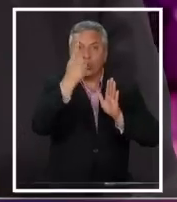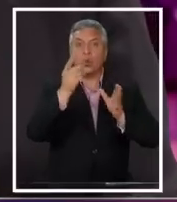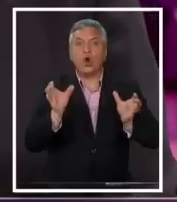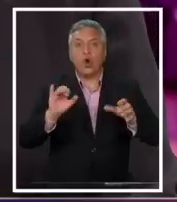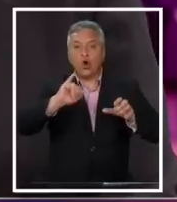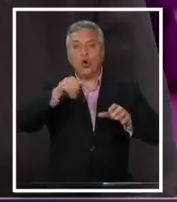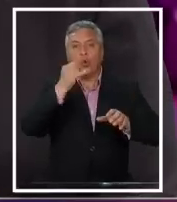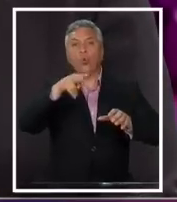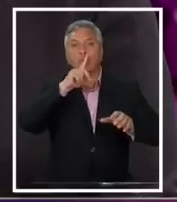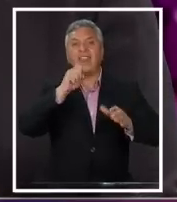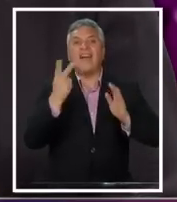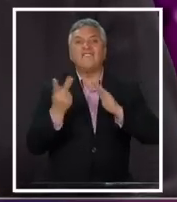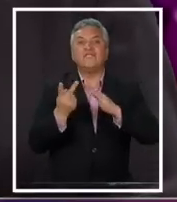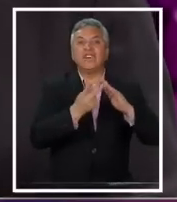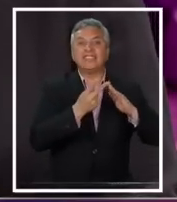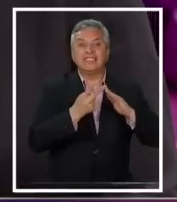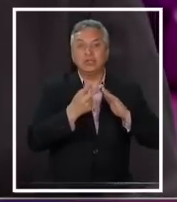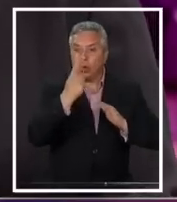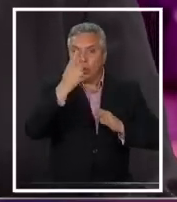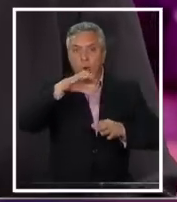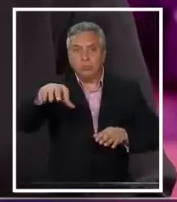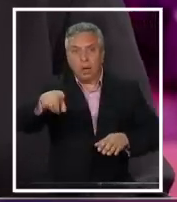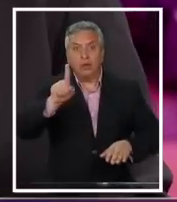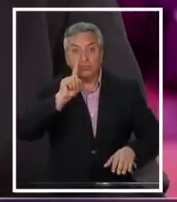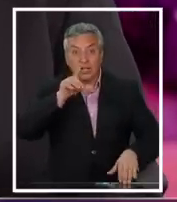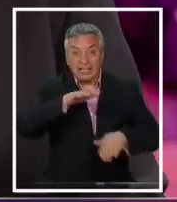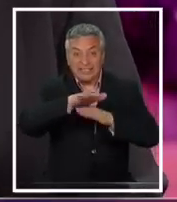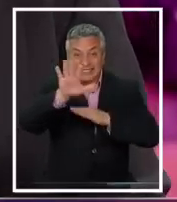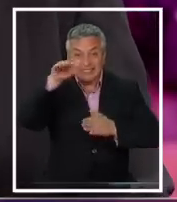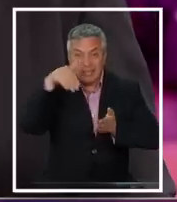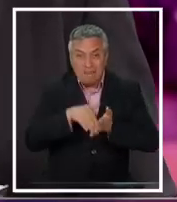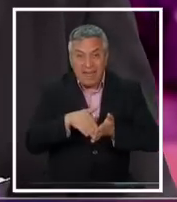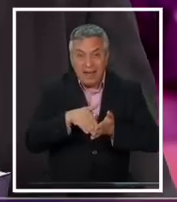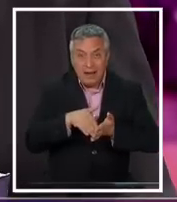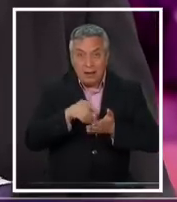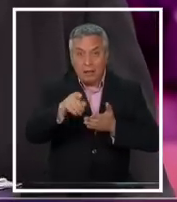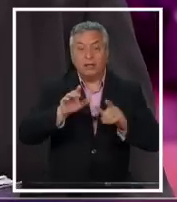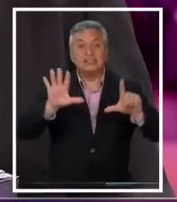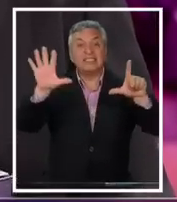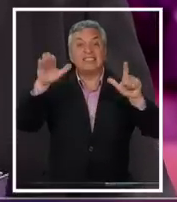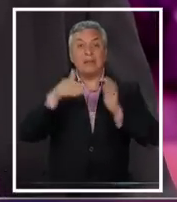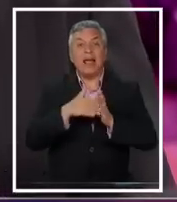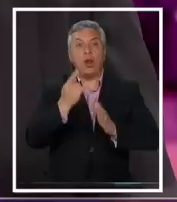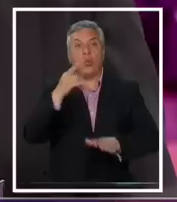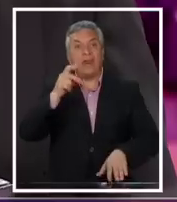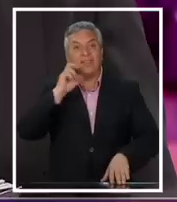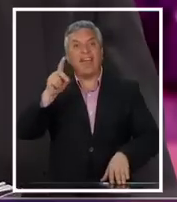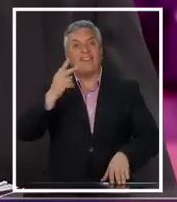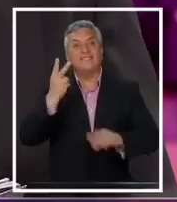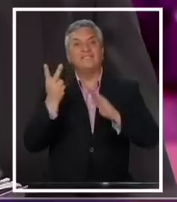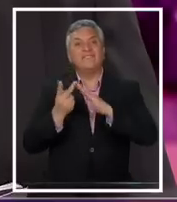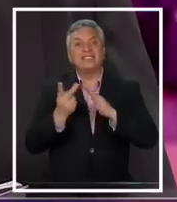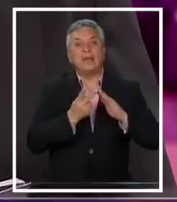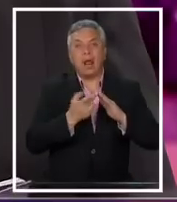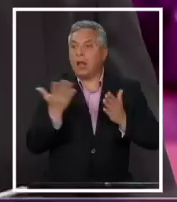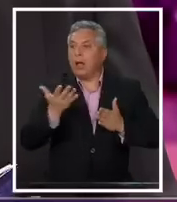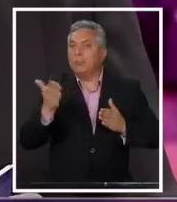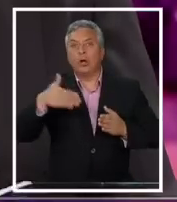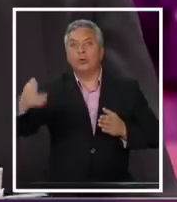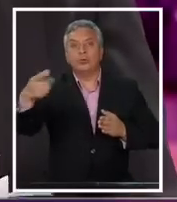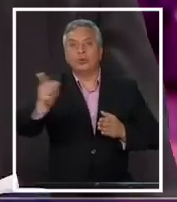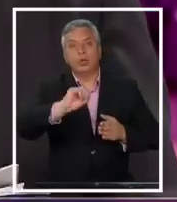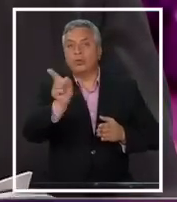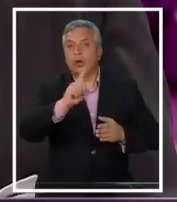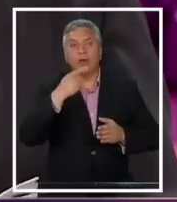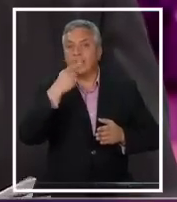de Vecinos por unidad vecinal. En Chile tenemos 15.000 Juntas de Vecinos y 7.000 unidades vecinales. ¿Qué vamos a hacer con las restantes? Les vamos a decir, ¿saben qué,